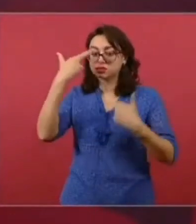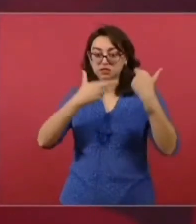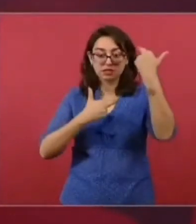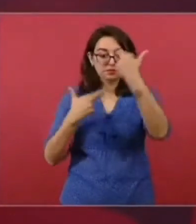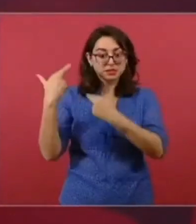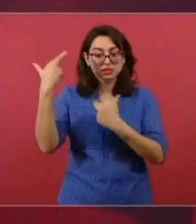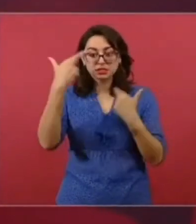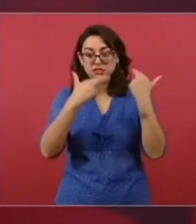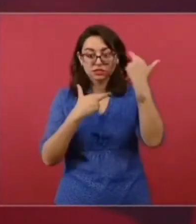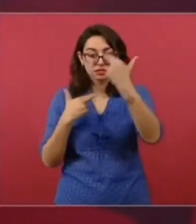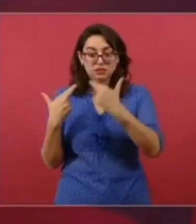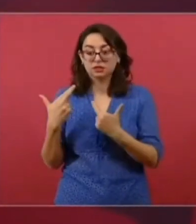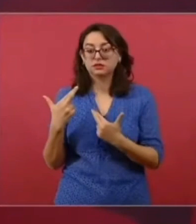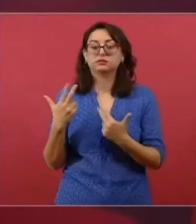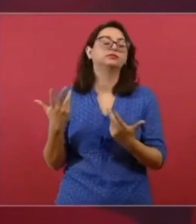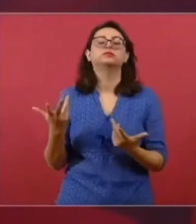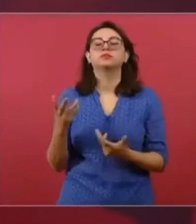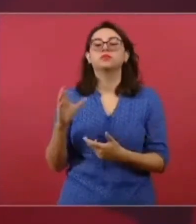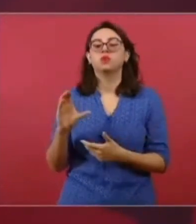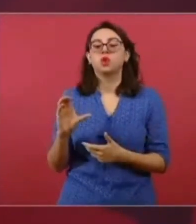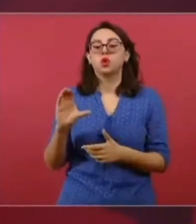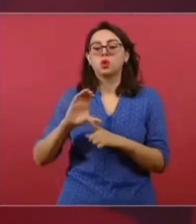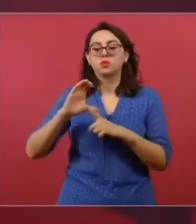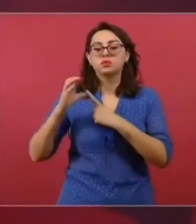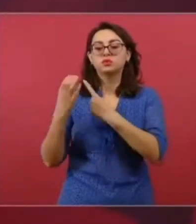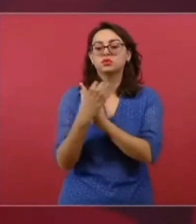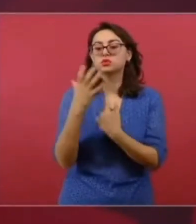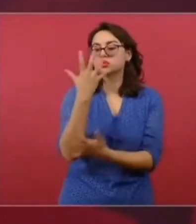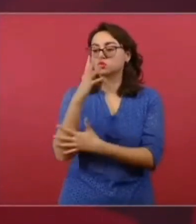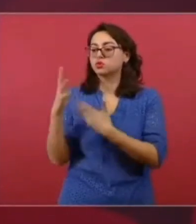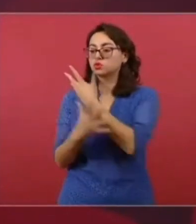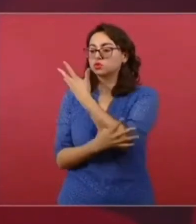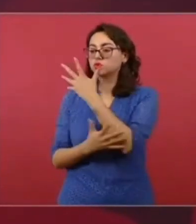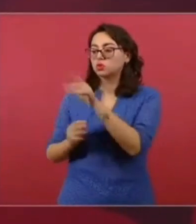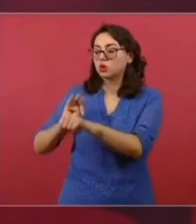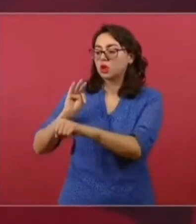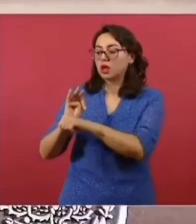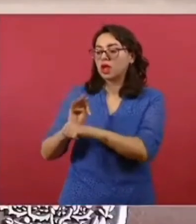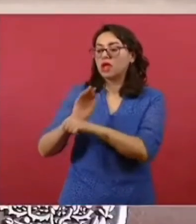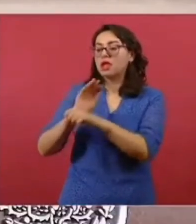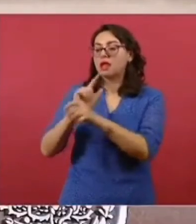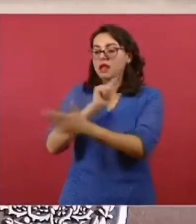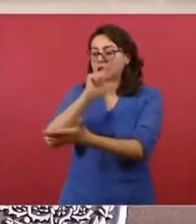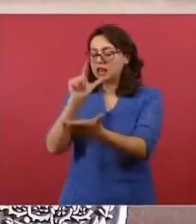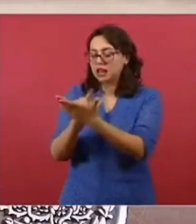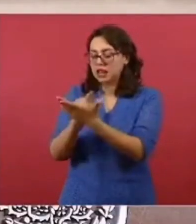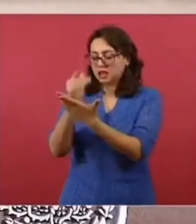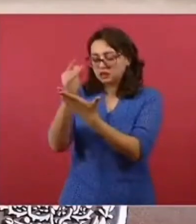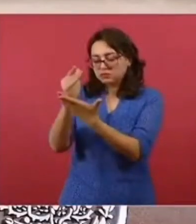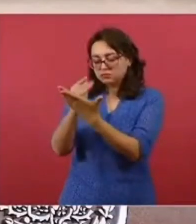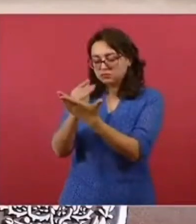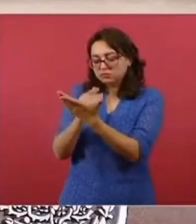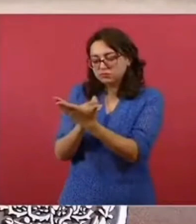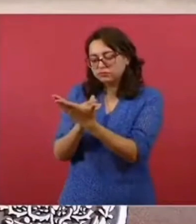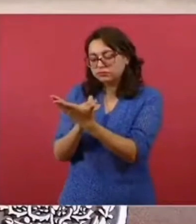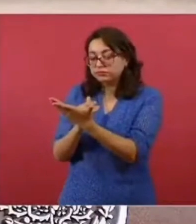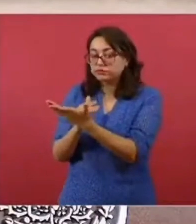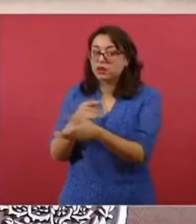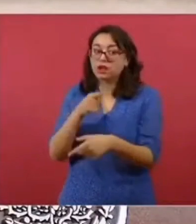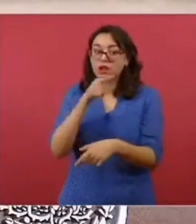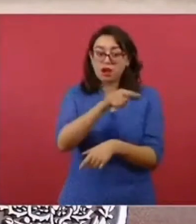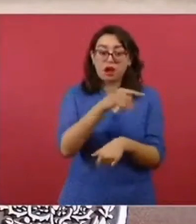la Comisión Nacional de Áreas Naturales Protegidas, ver el marco legal que tenemos, y compartirles que